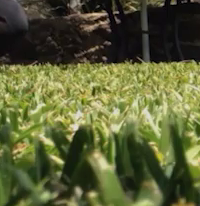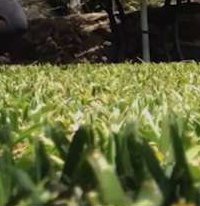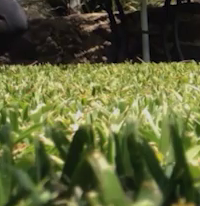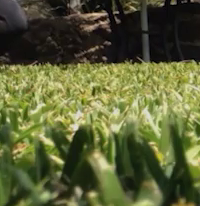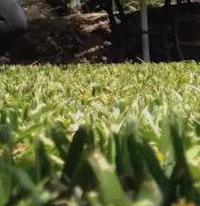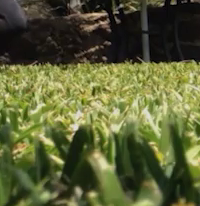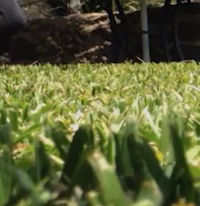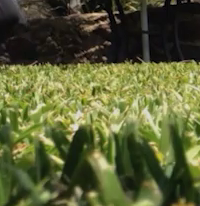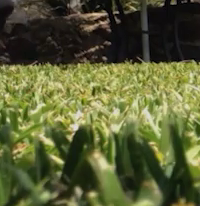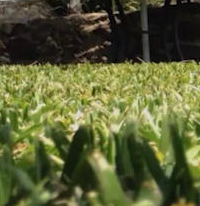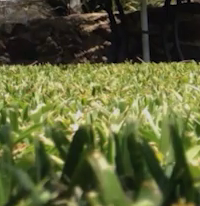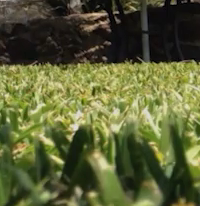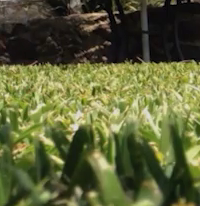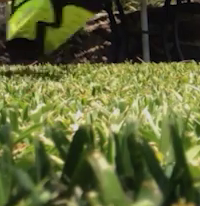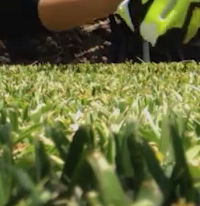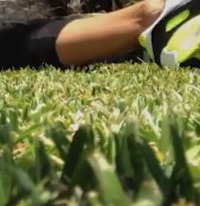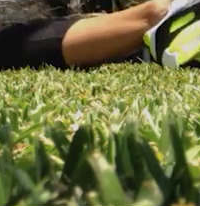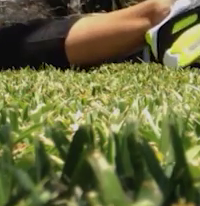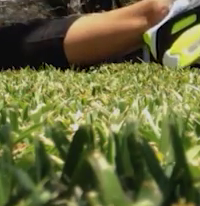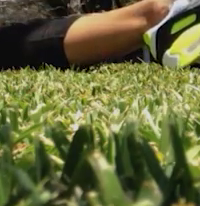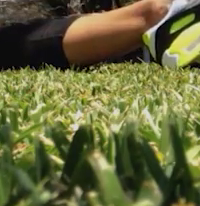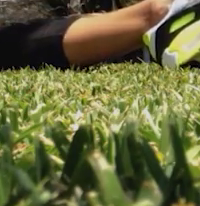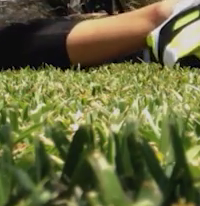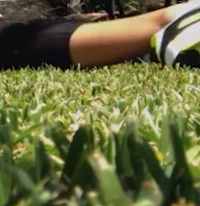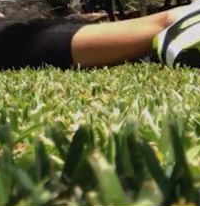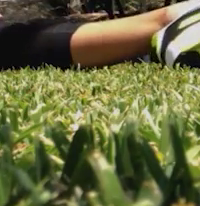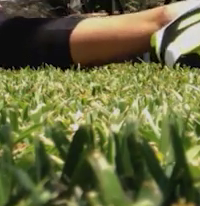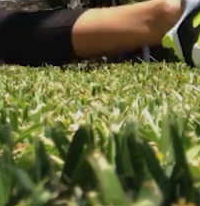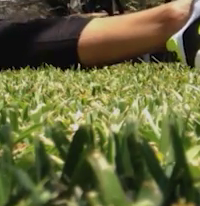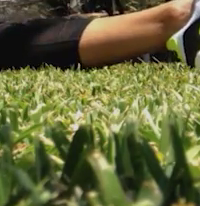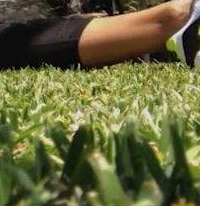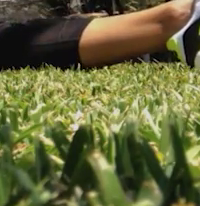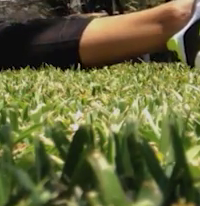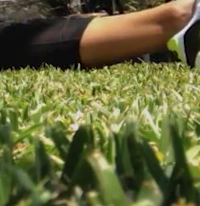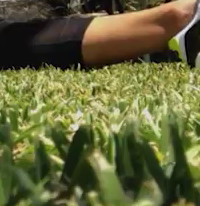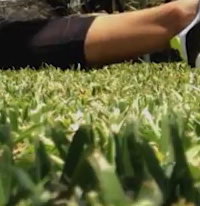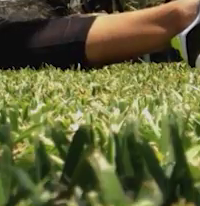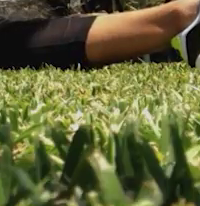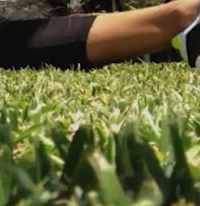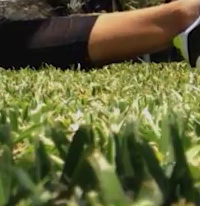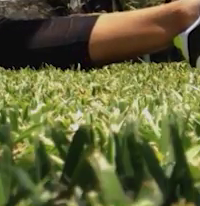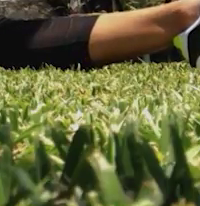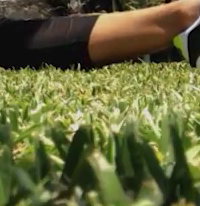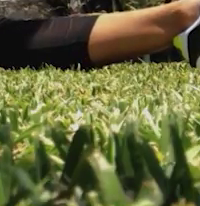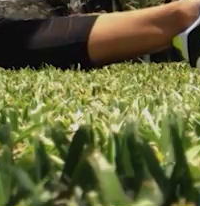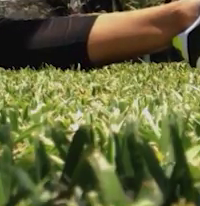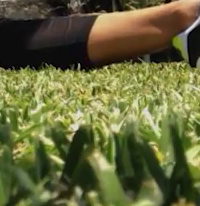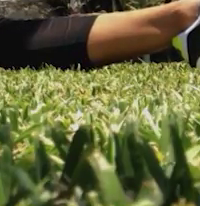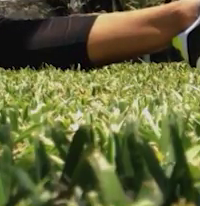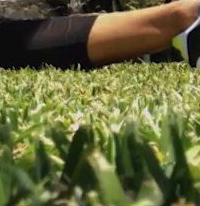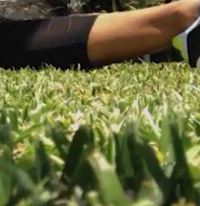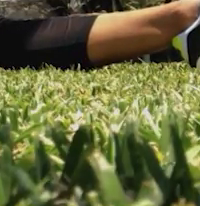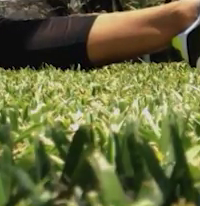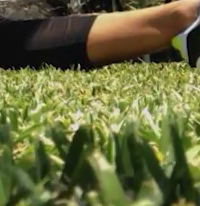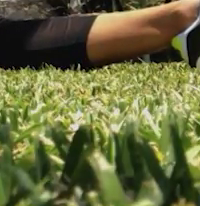Igual, unos segundos. Vamos con la otra pierna. Hacia adelante.